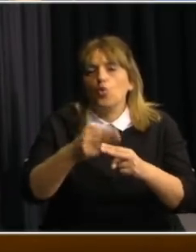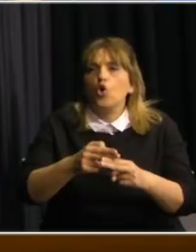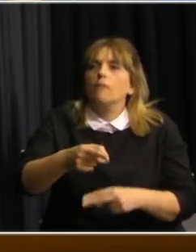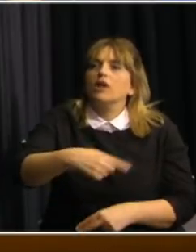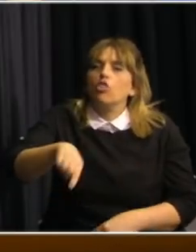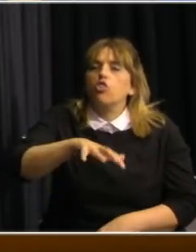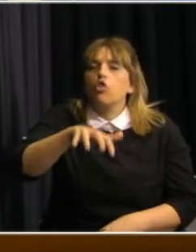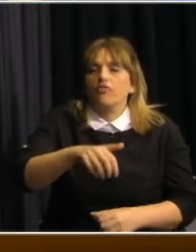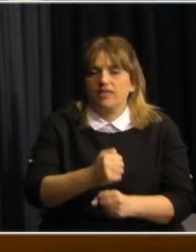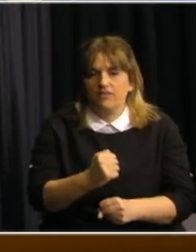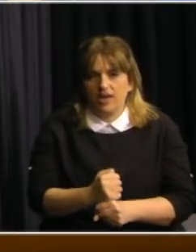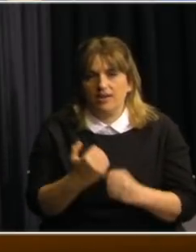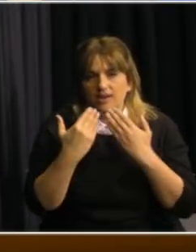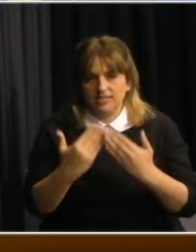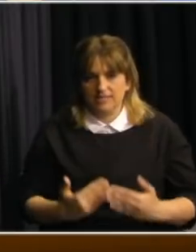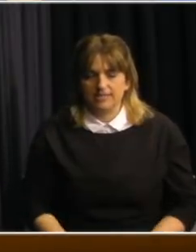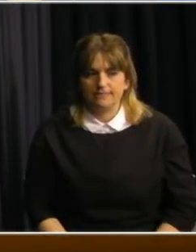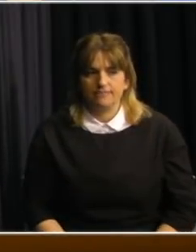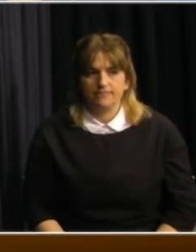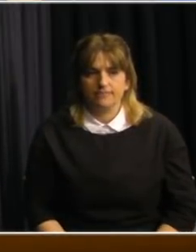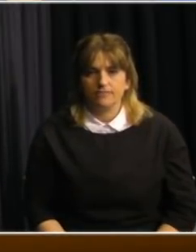mencionen al medio que representan. Muchas gracias.